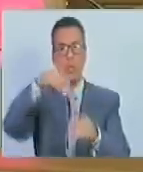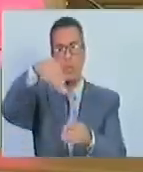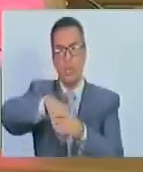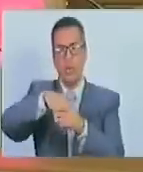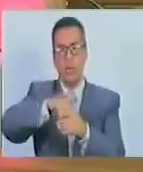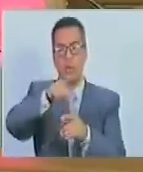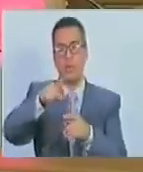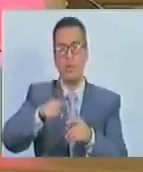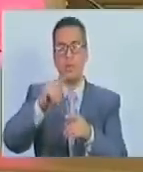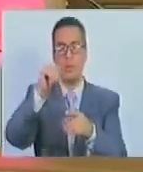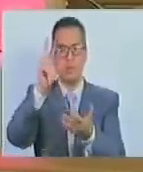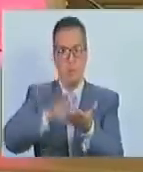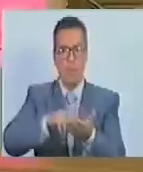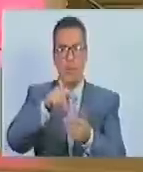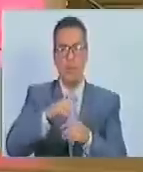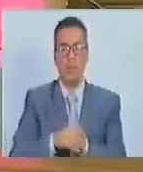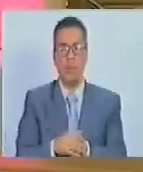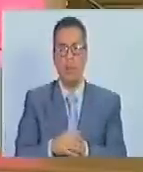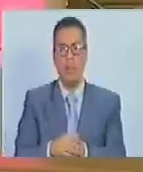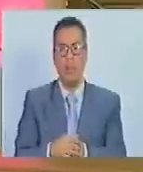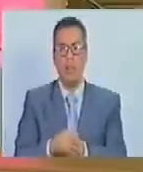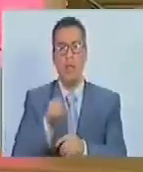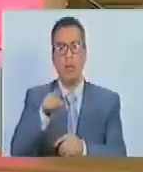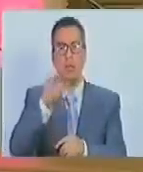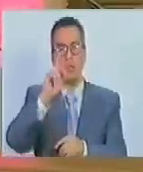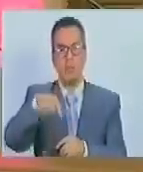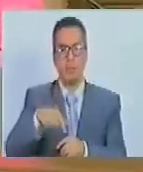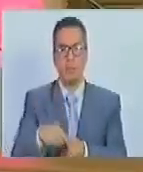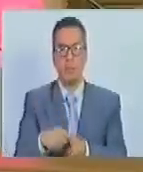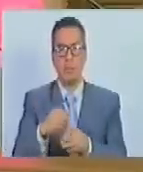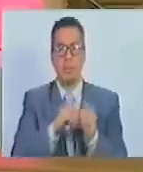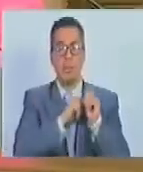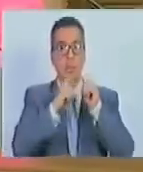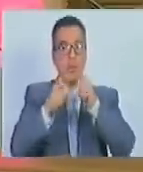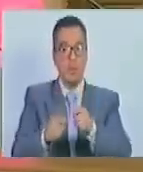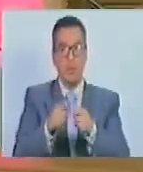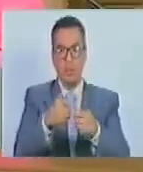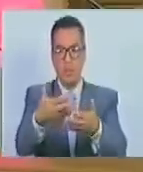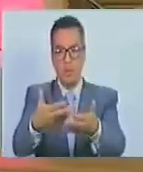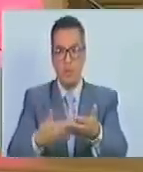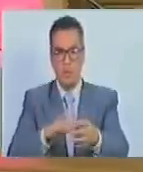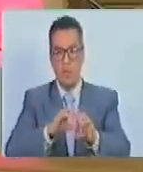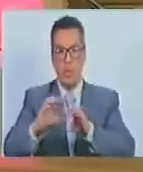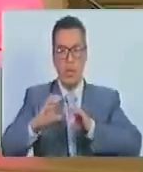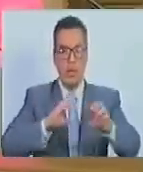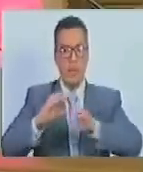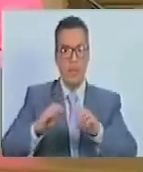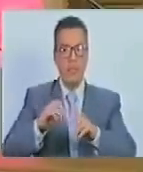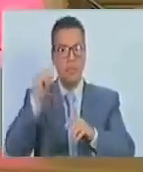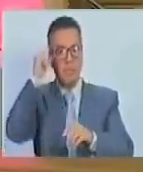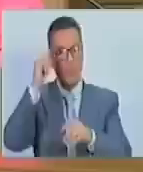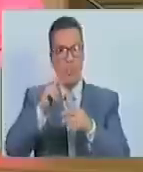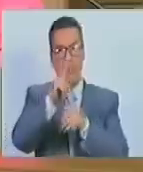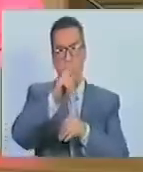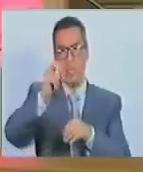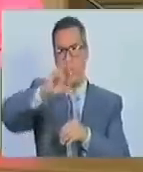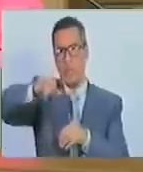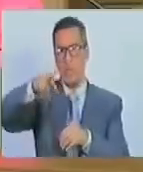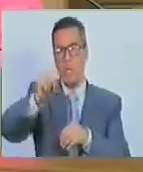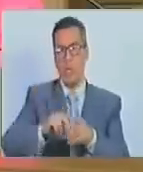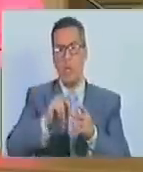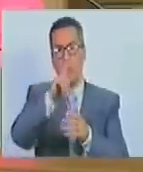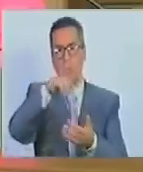votación resultó aprobado. Asimismo, fue consignado por secretaría comunicación de fecha 20 de junio del